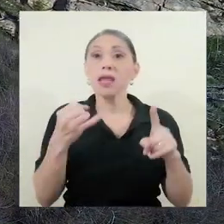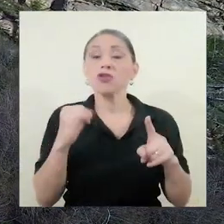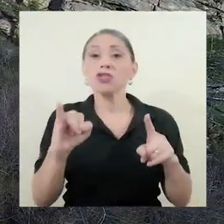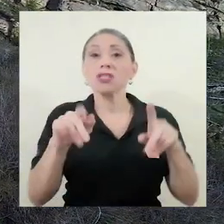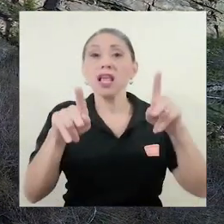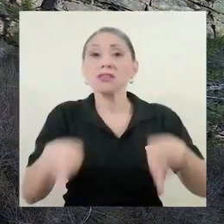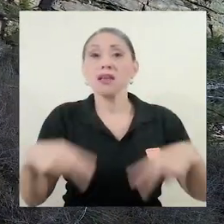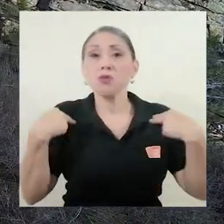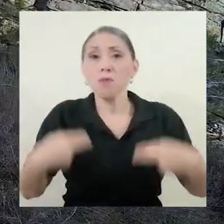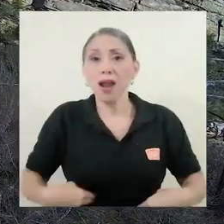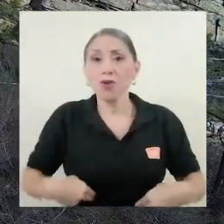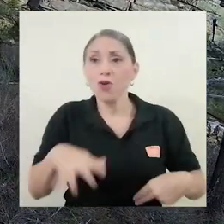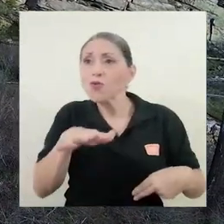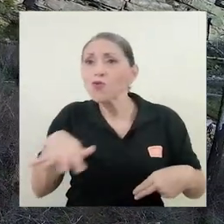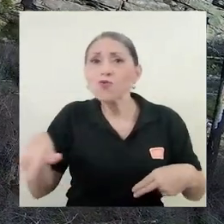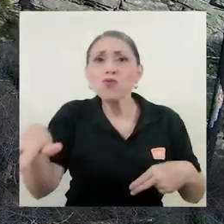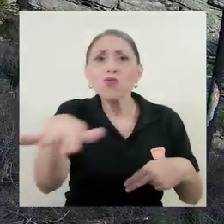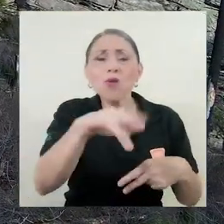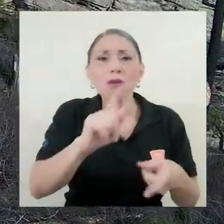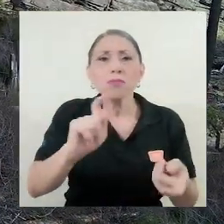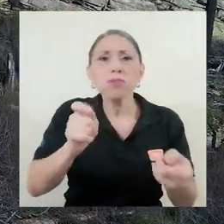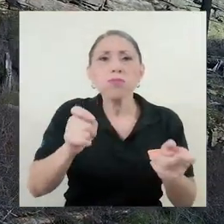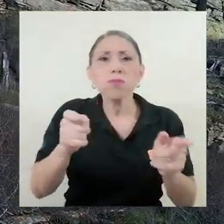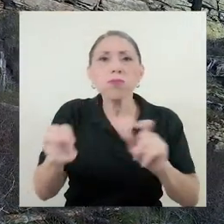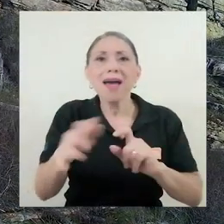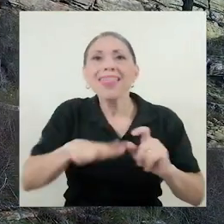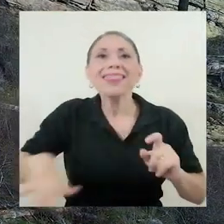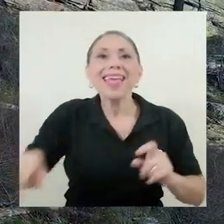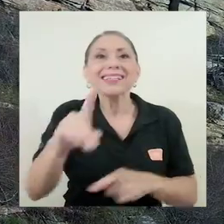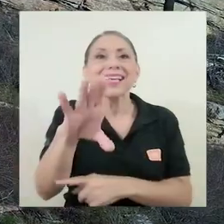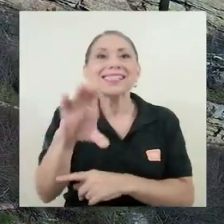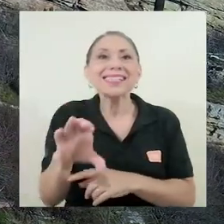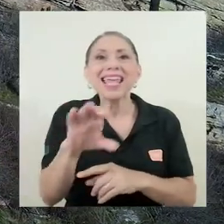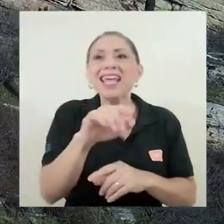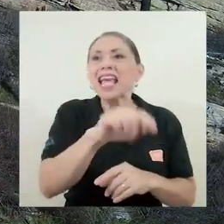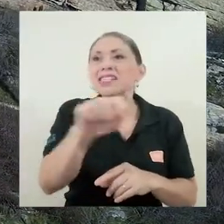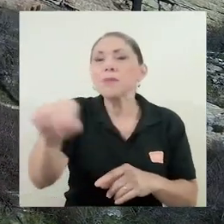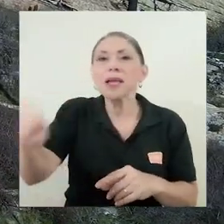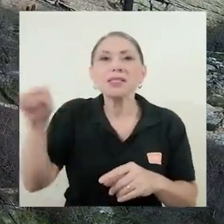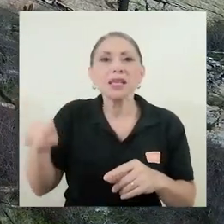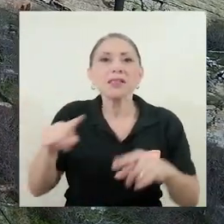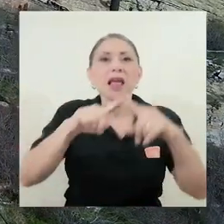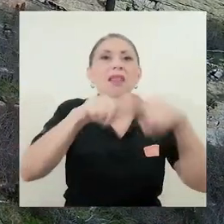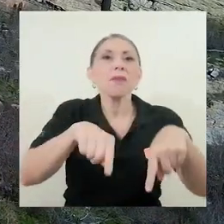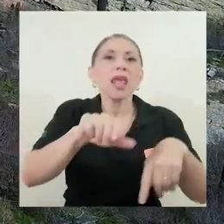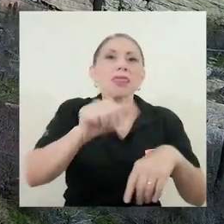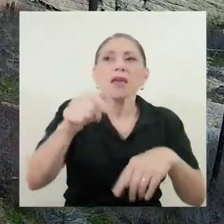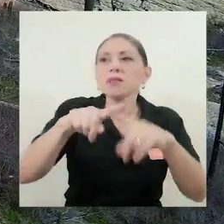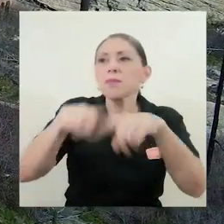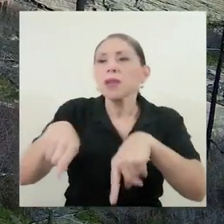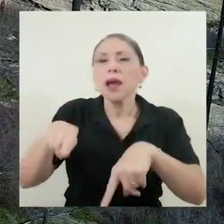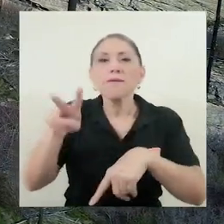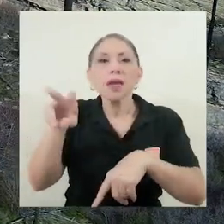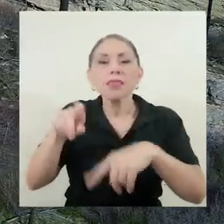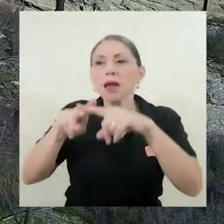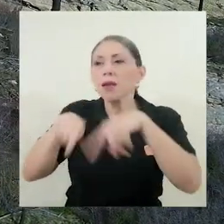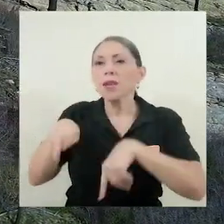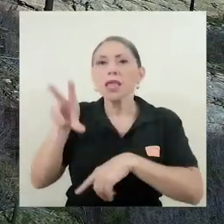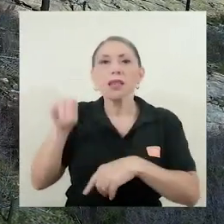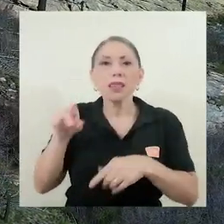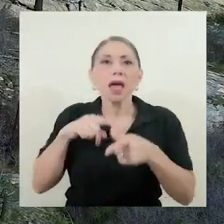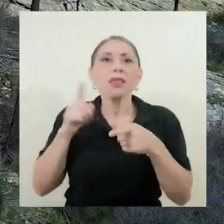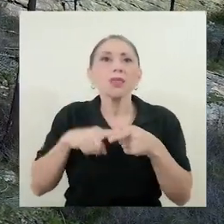modificar ese ecosistema y de las 100 especies, elimina 10, elimina 20, elimina 30, entonces